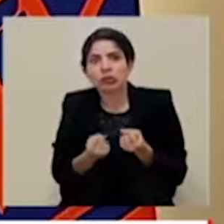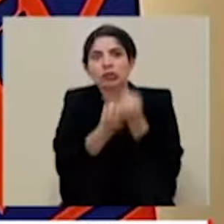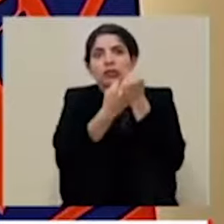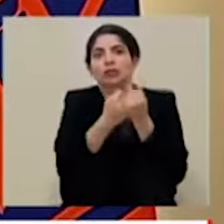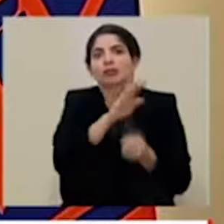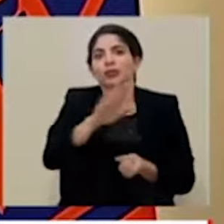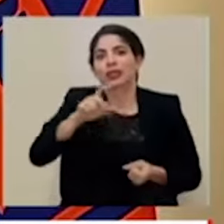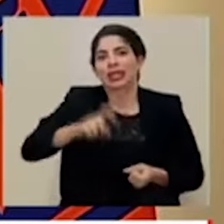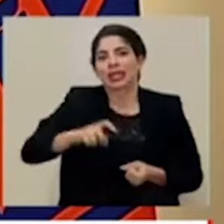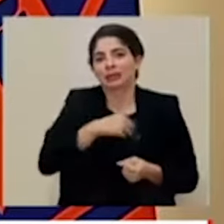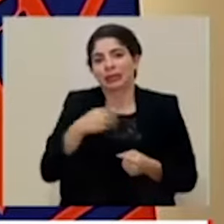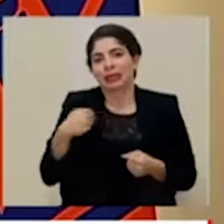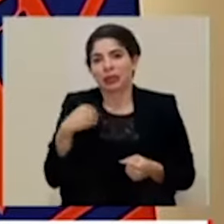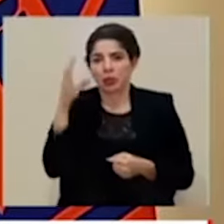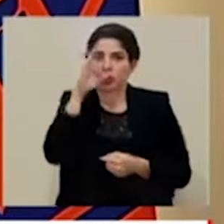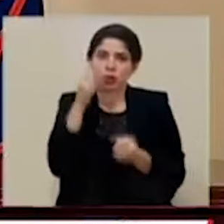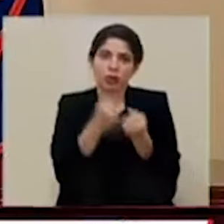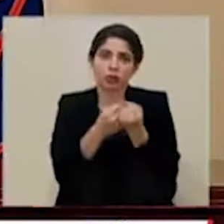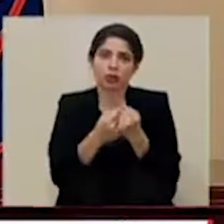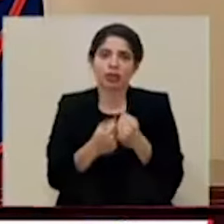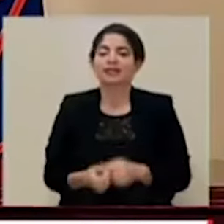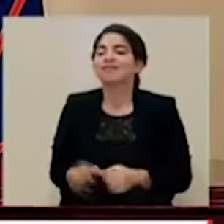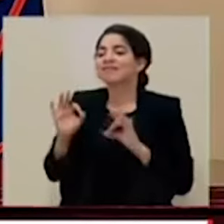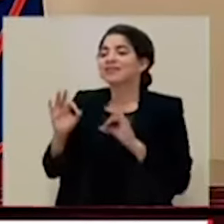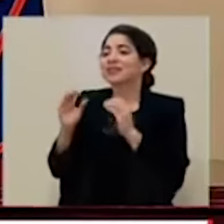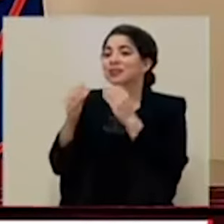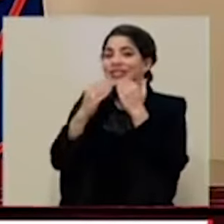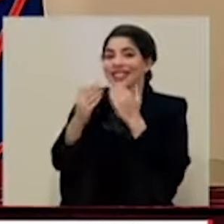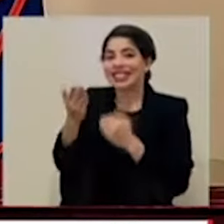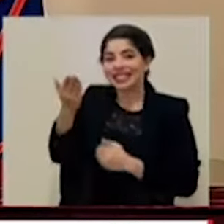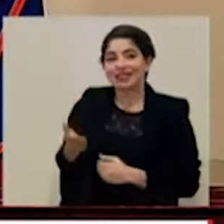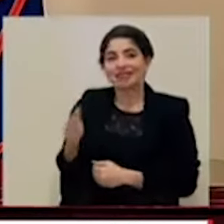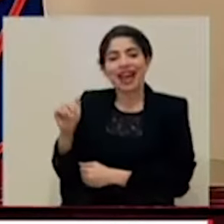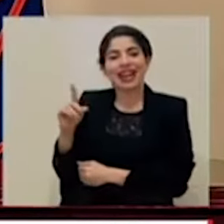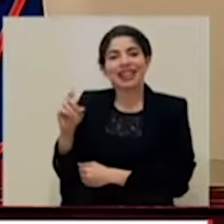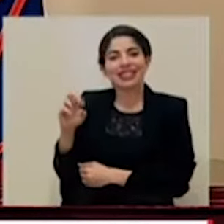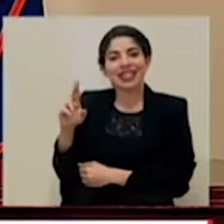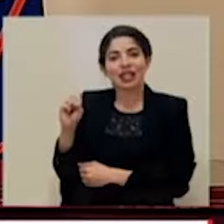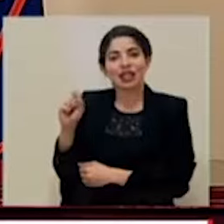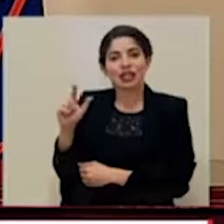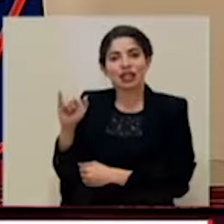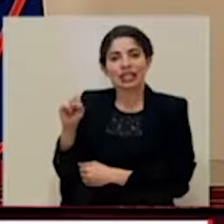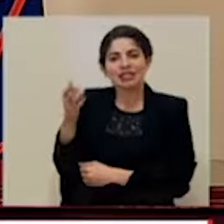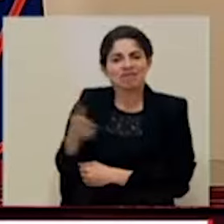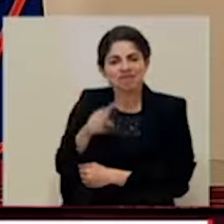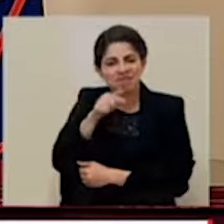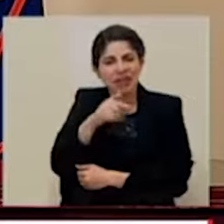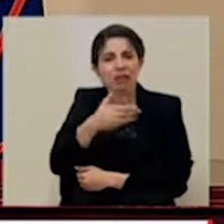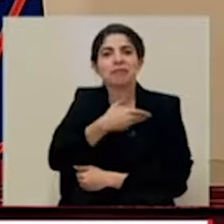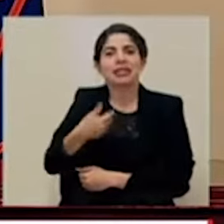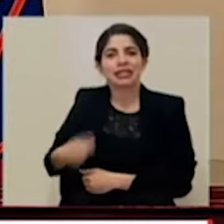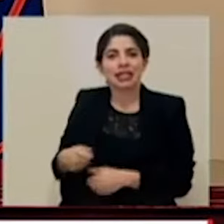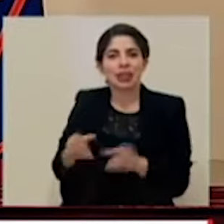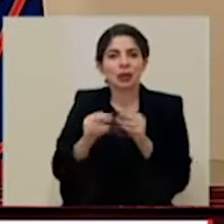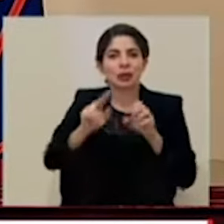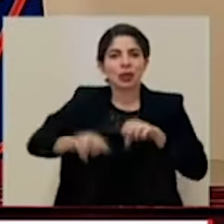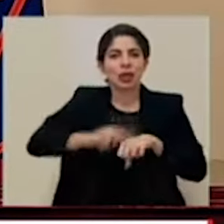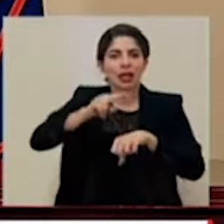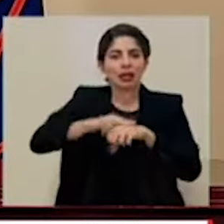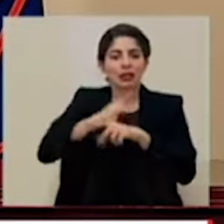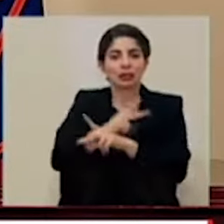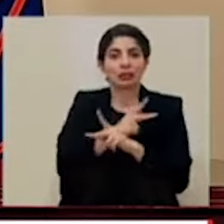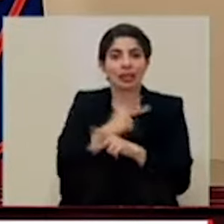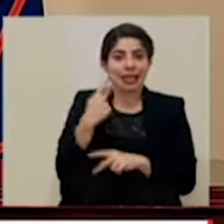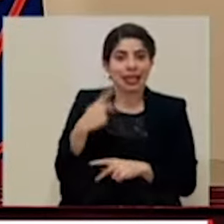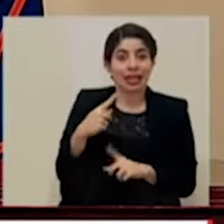necesidades del Ministerio. Bien, muchísimas gracias a don Alexander Solís, presidente de la Comisión Nacional de